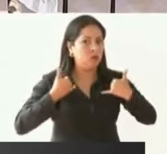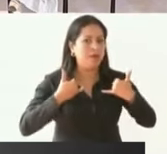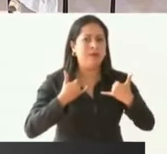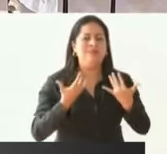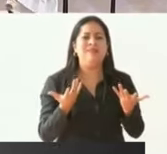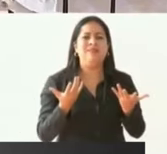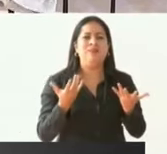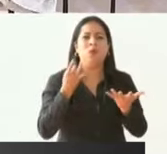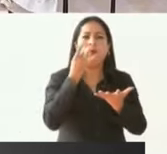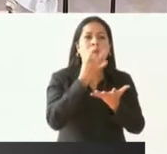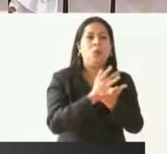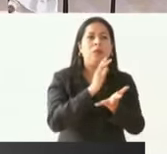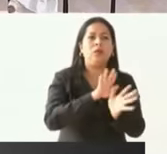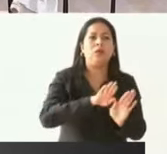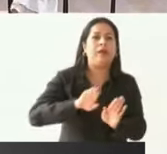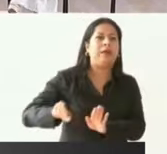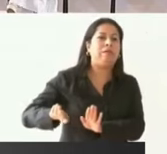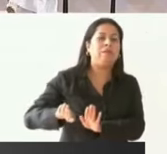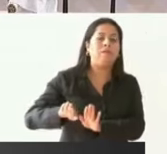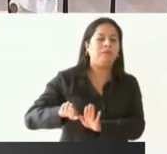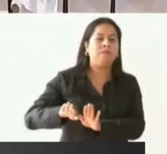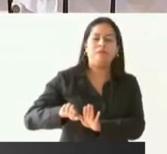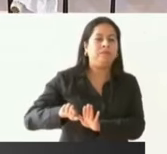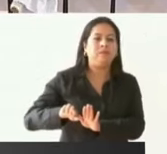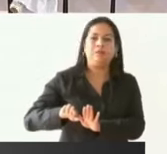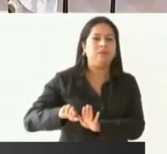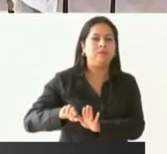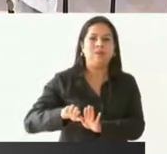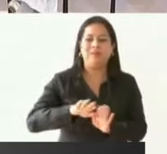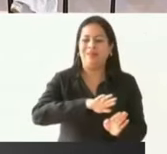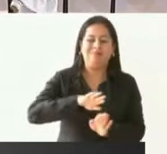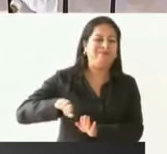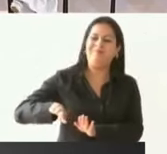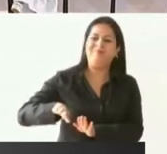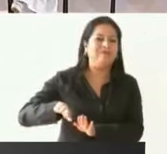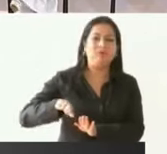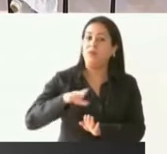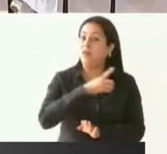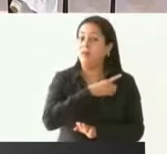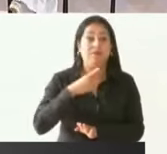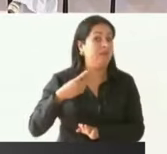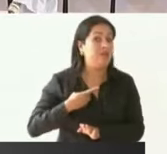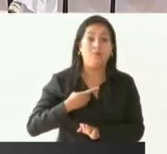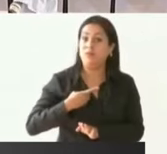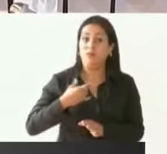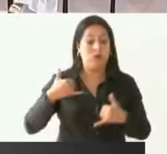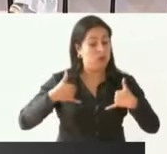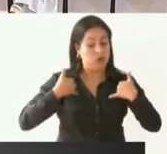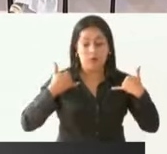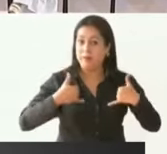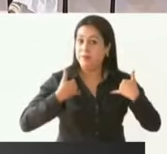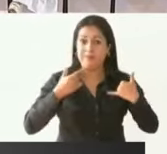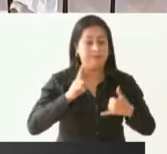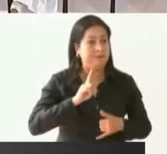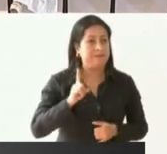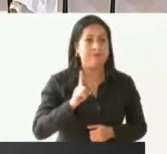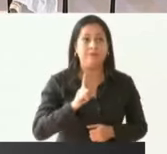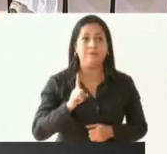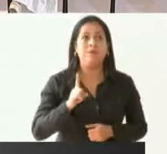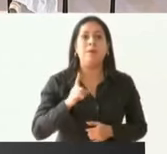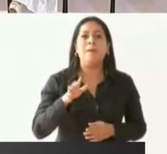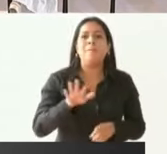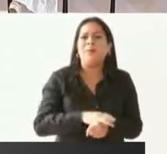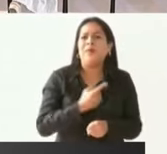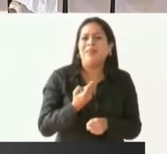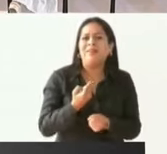queden desamparados. No hay que darle la espalda a los jóvenes porque si no se